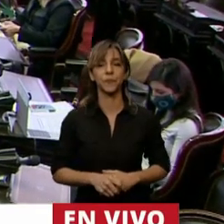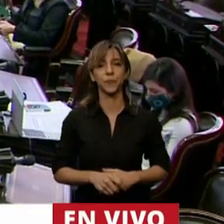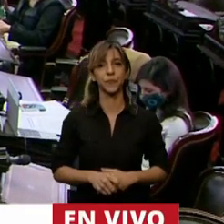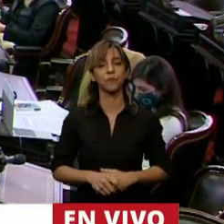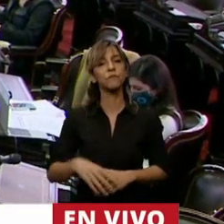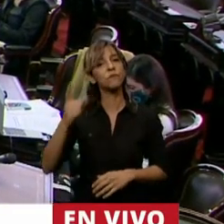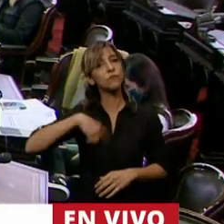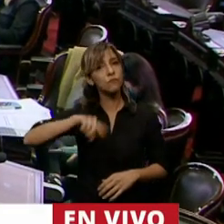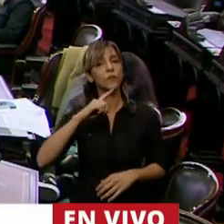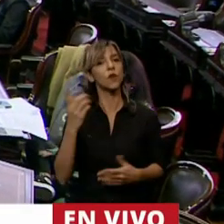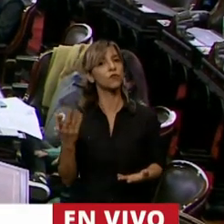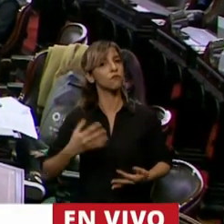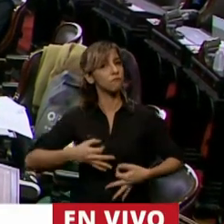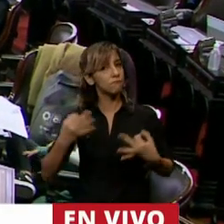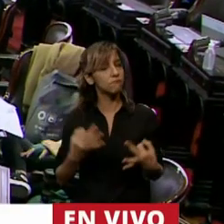estamos seguros